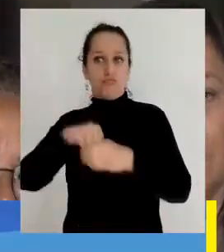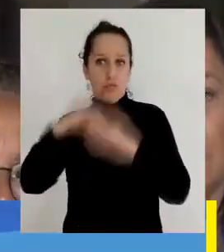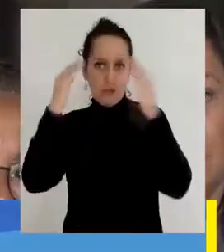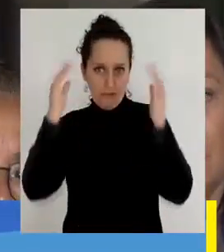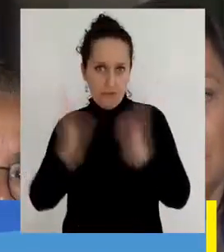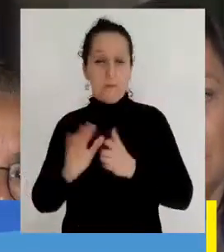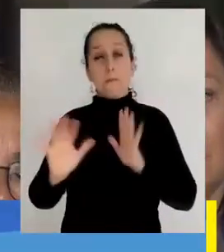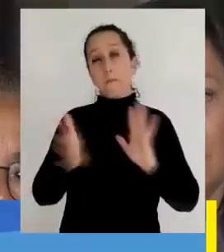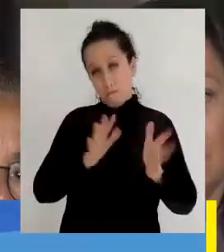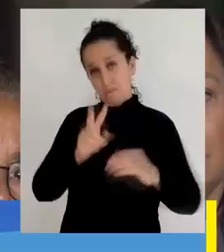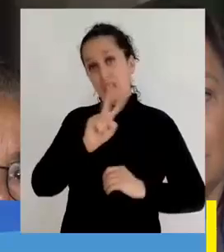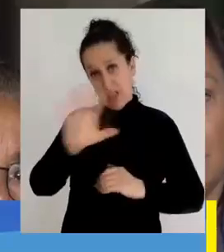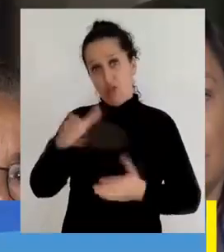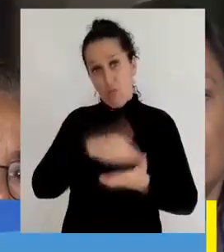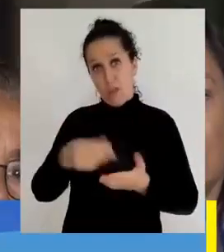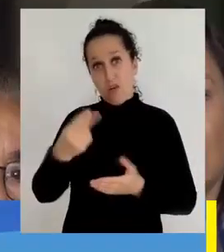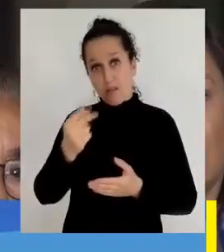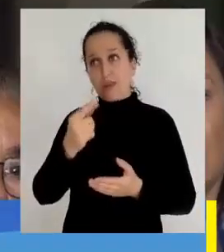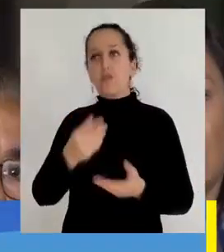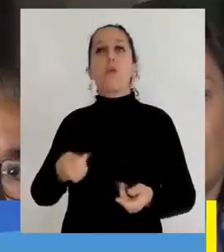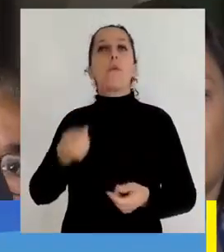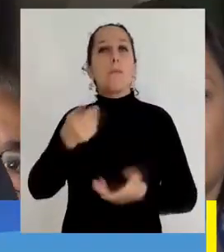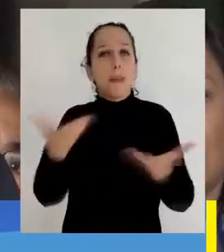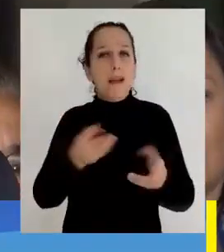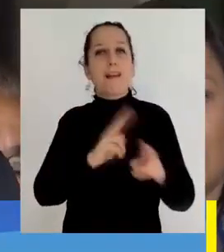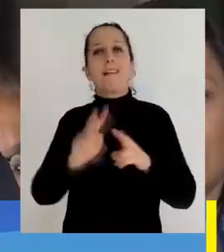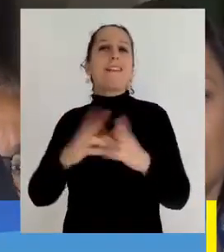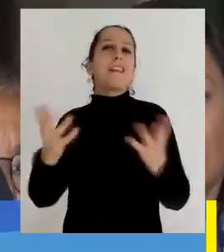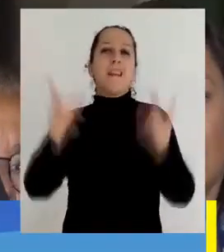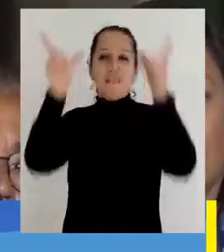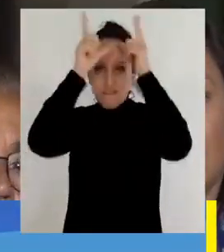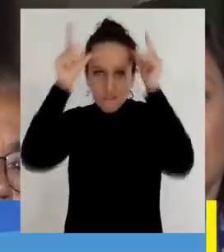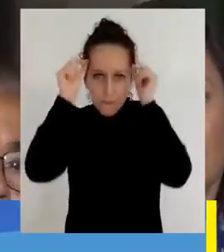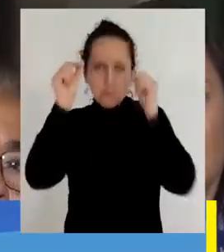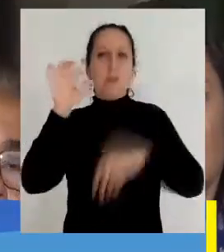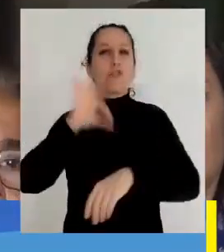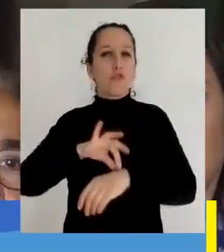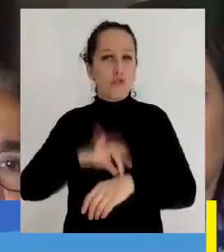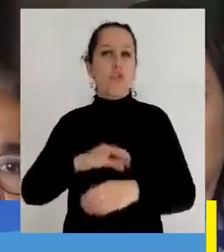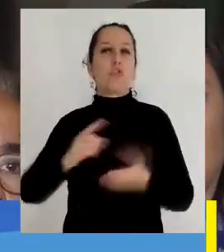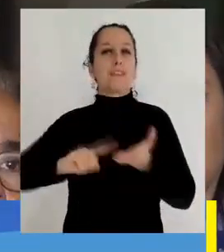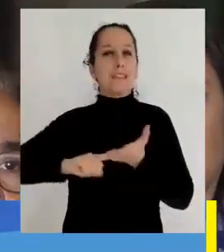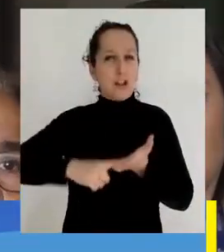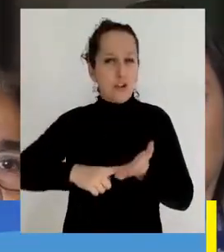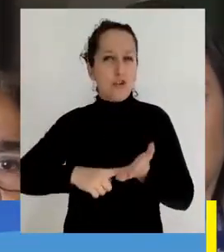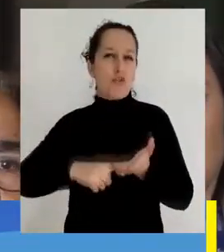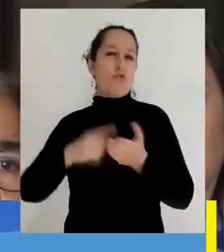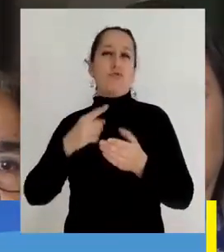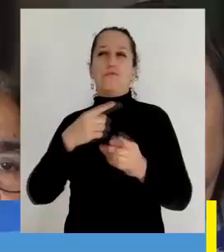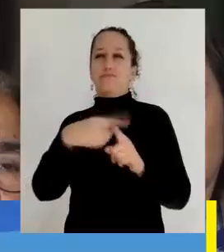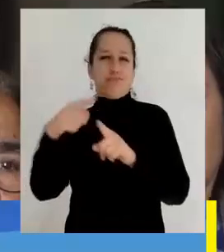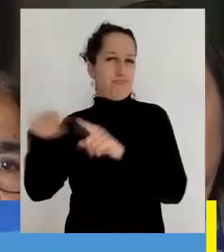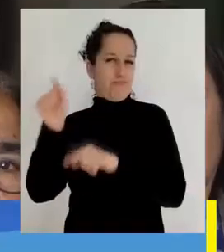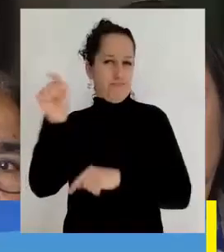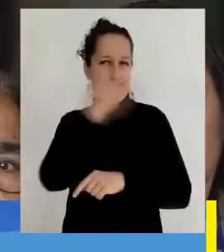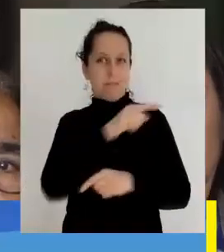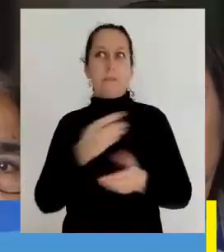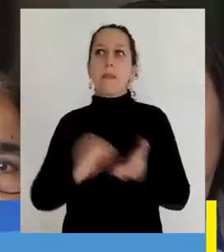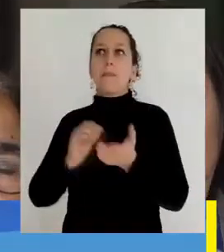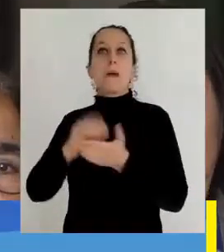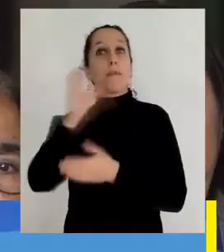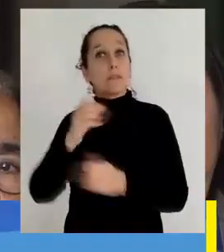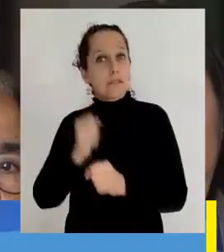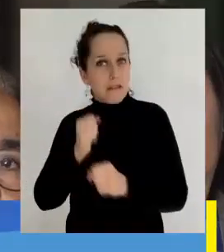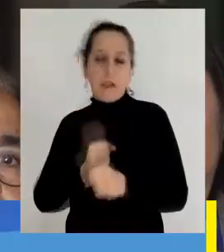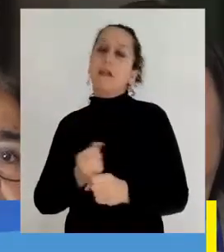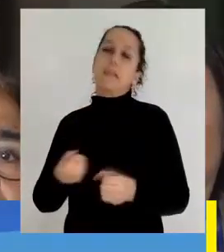Concepción, es una inversión cercana a los 25 millones de pesos para enfermeras, doctores, TENS, que se requiere en cada uno de